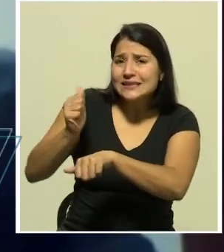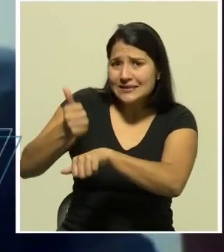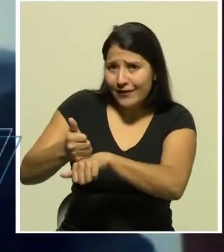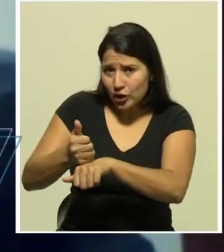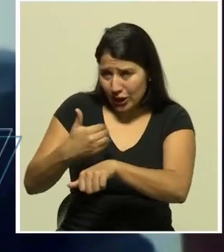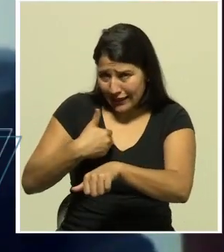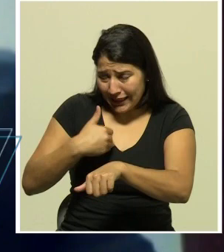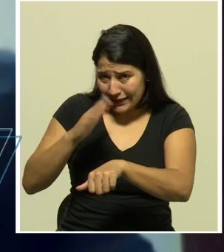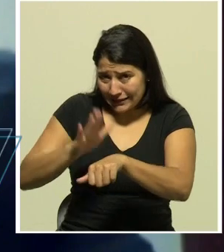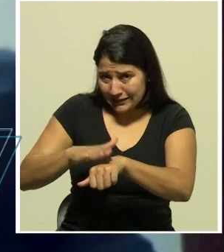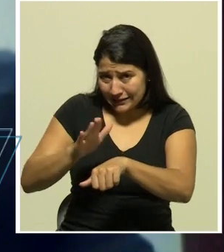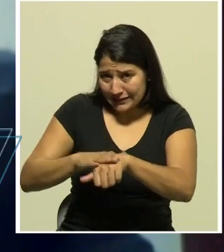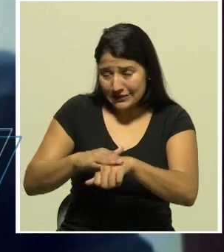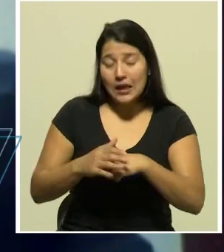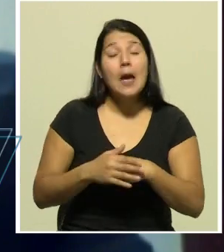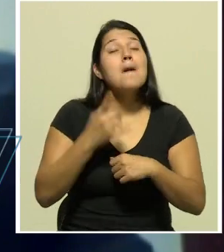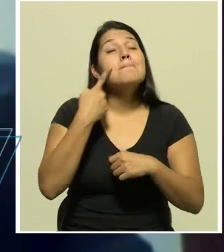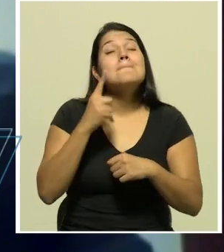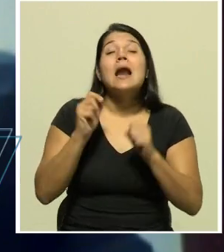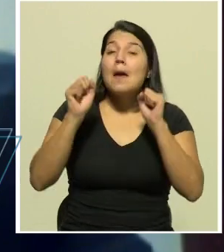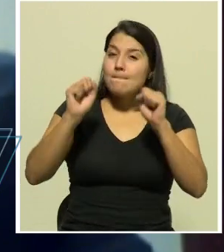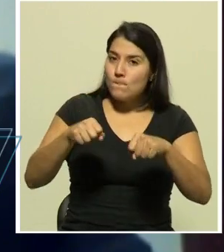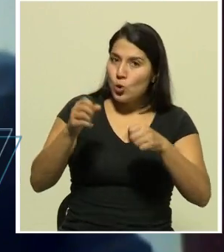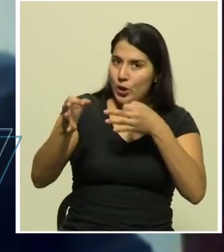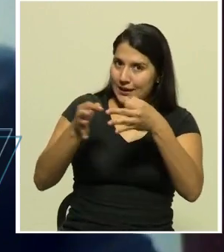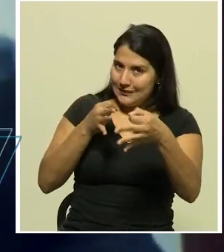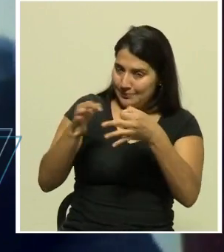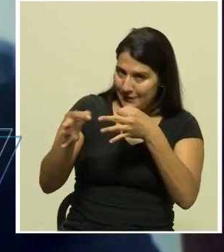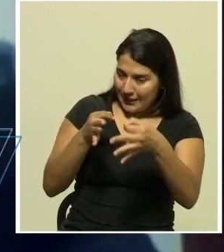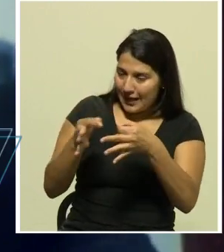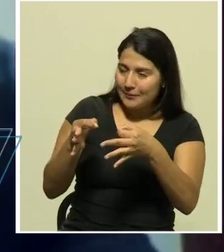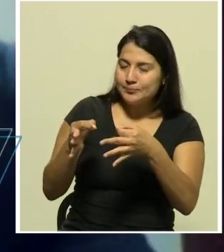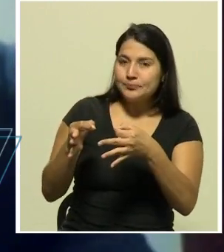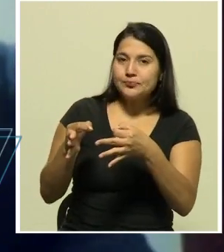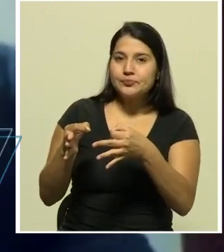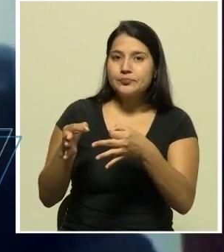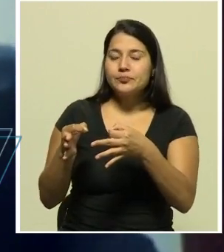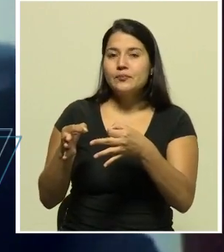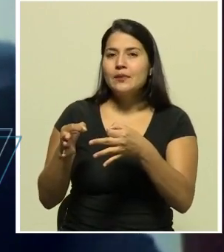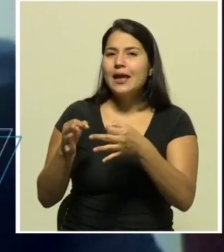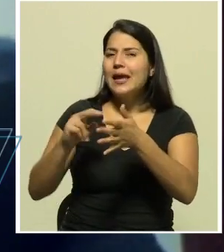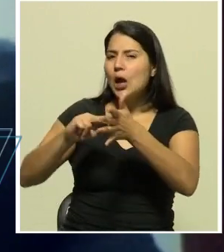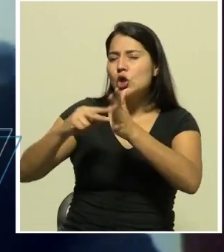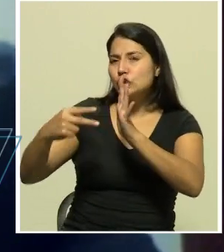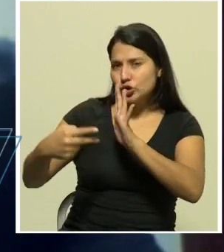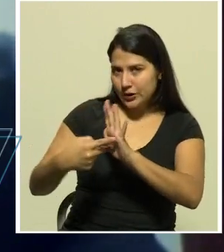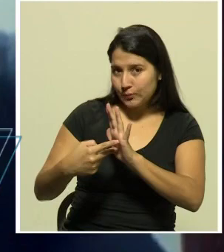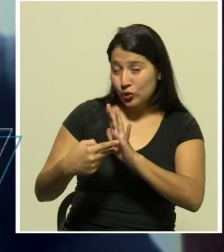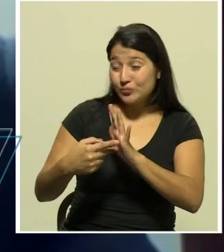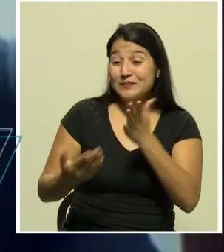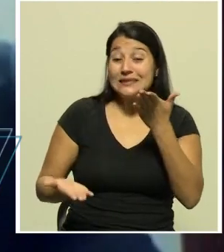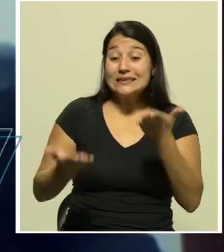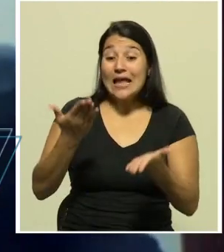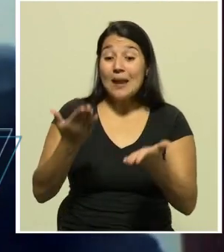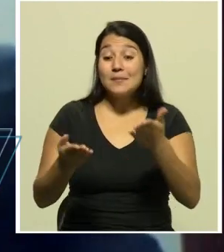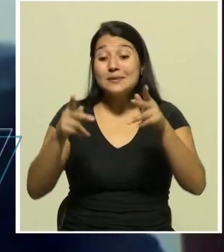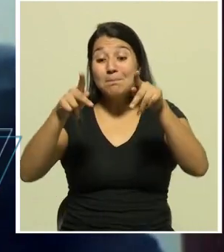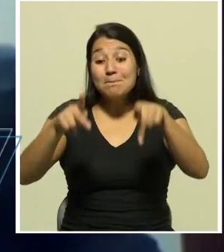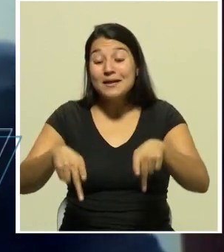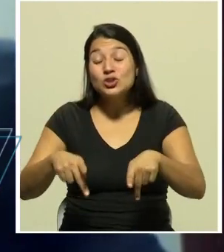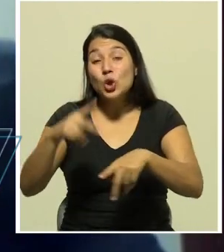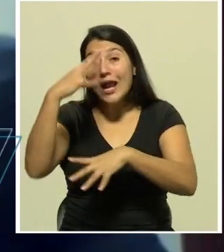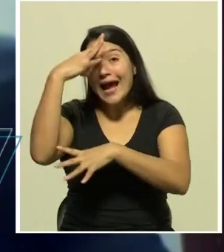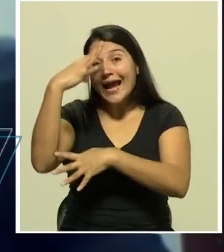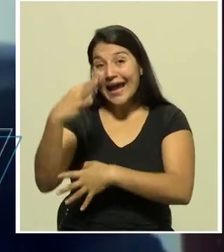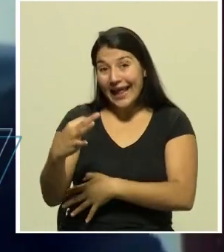vez para clarificar parte de la terminología la gente tal vez ha entendido que lo que va a llegar ahí es